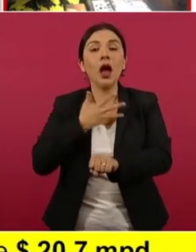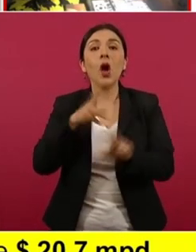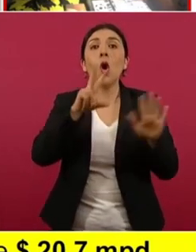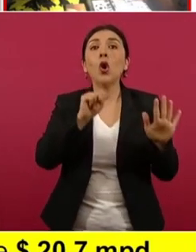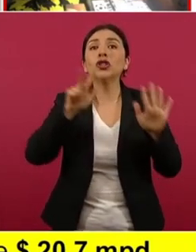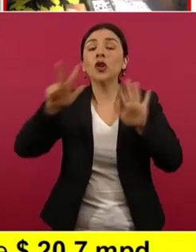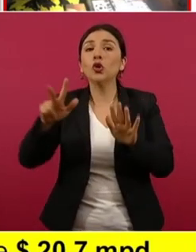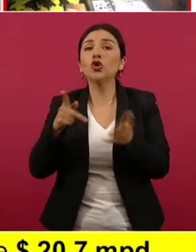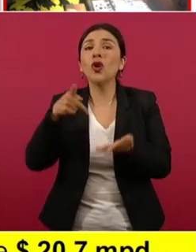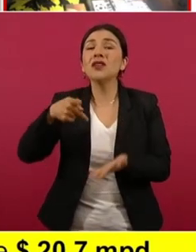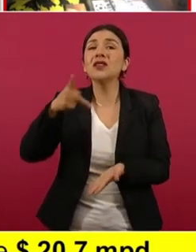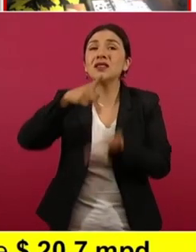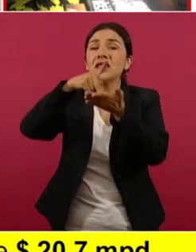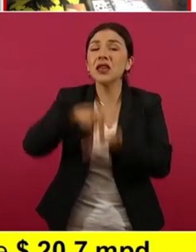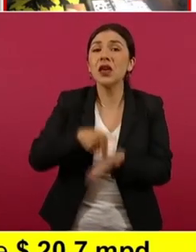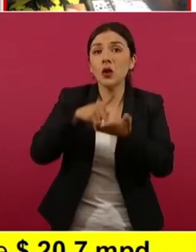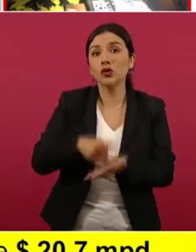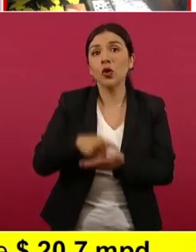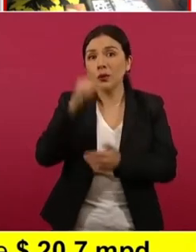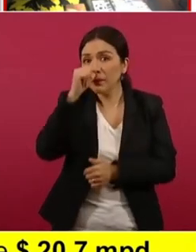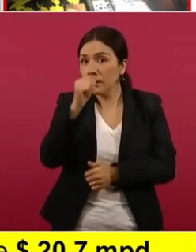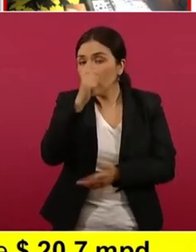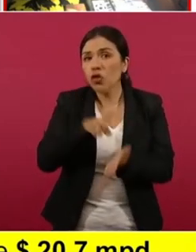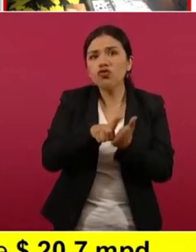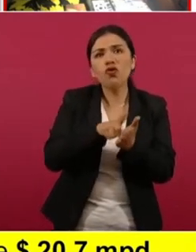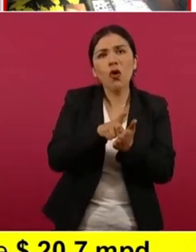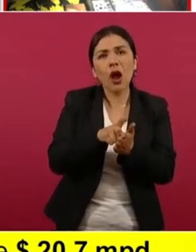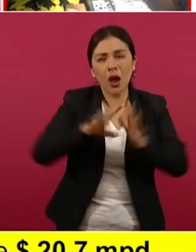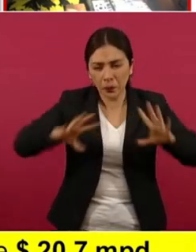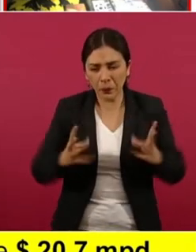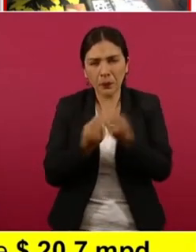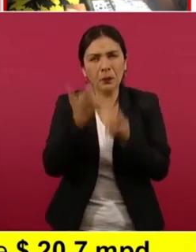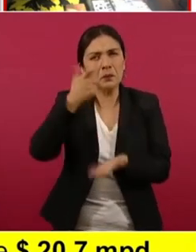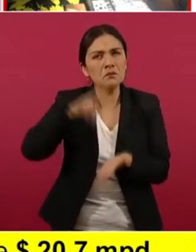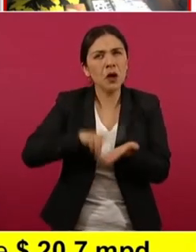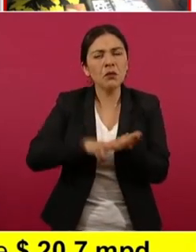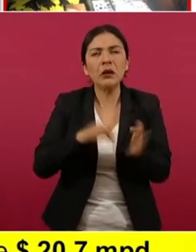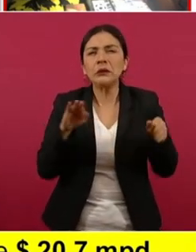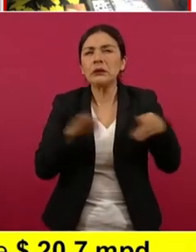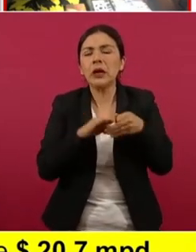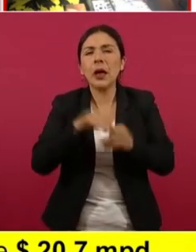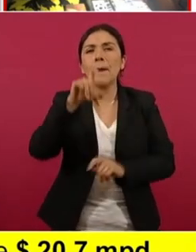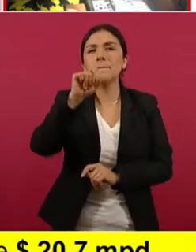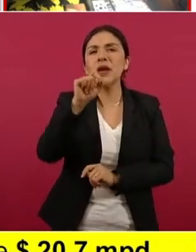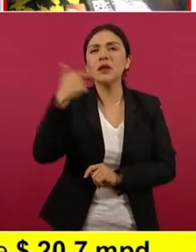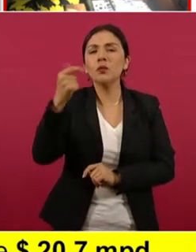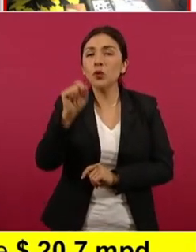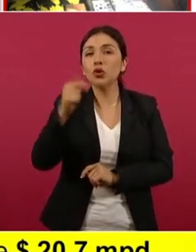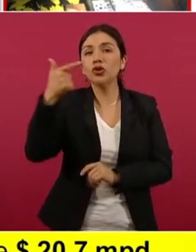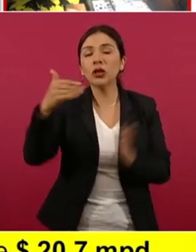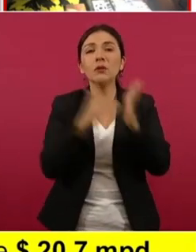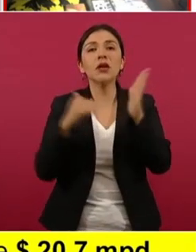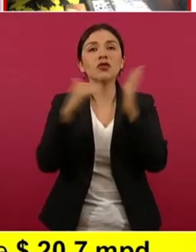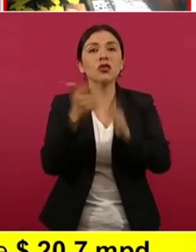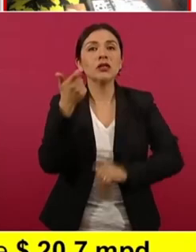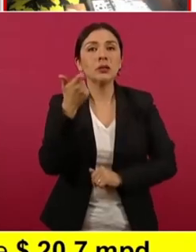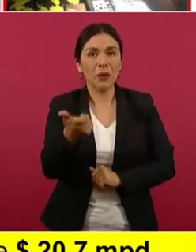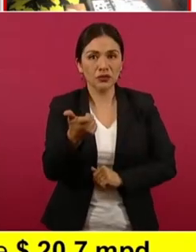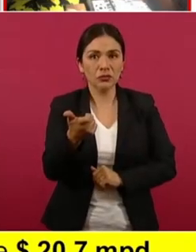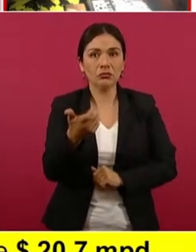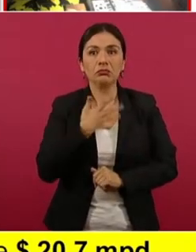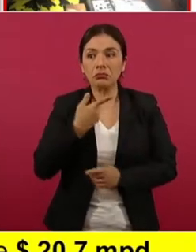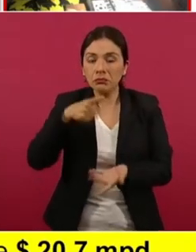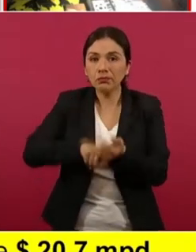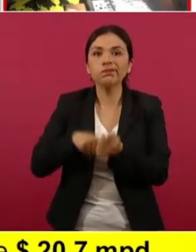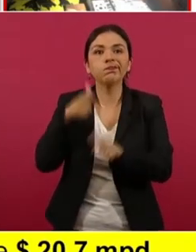kilogramos de cocaína, cuyo valor aproximado es de 20.7 millones de pesos. Siguiente.